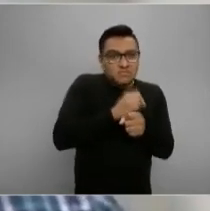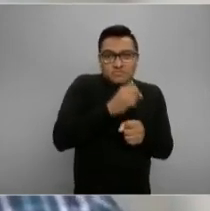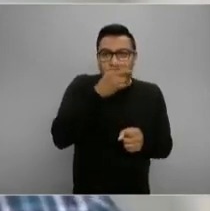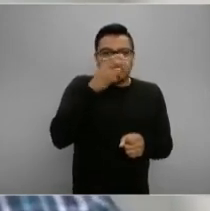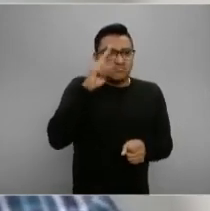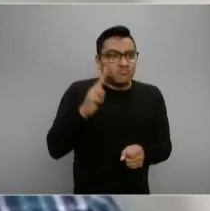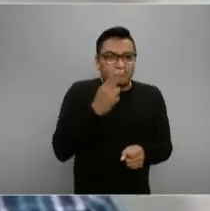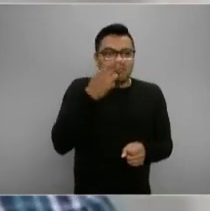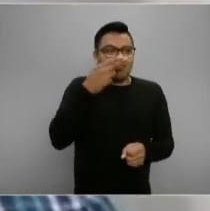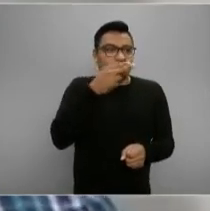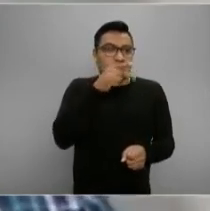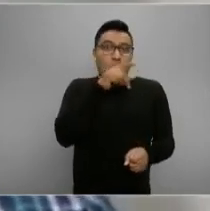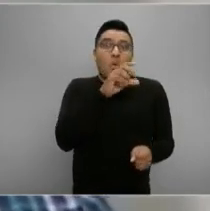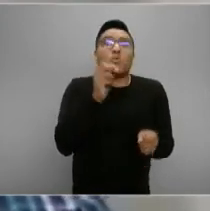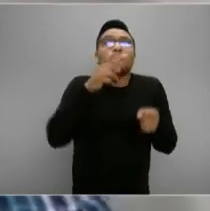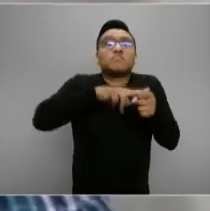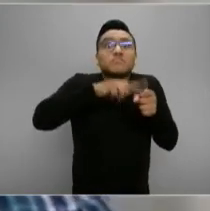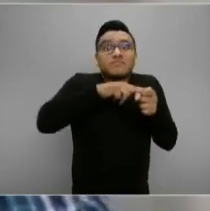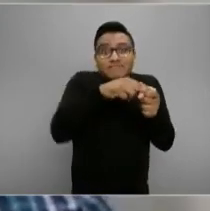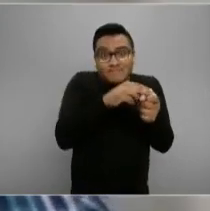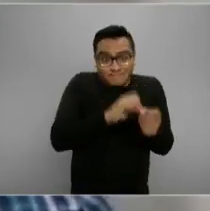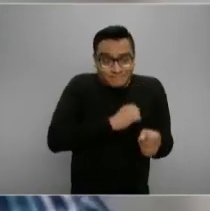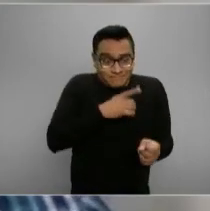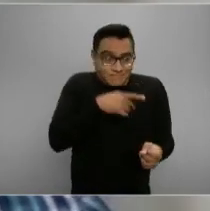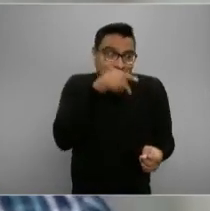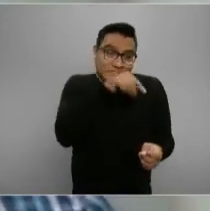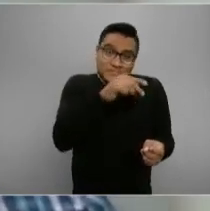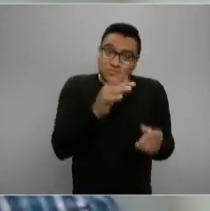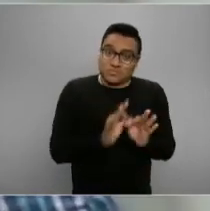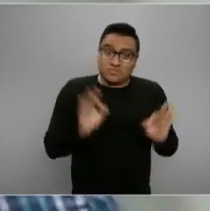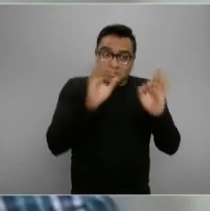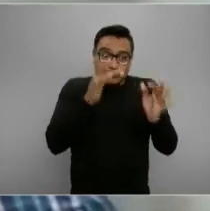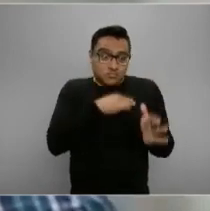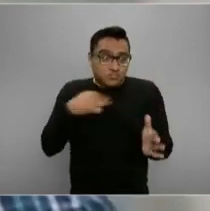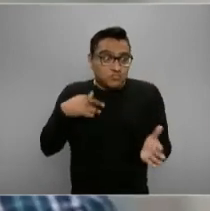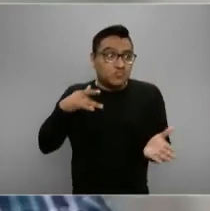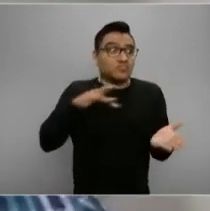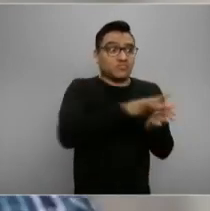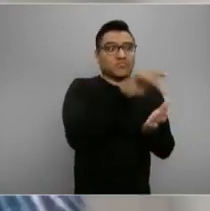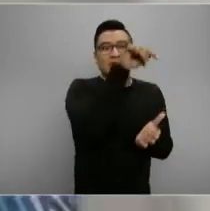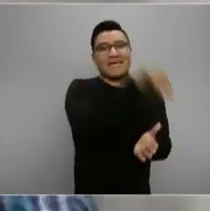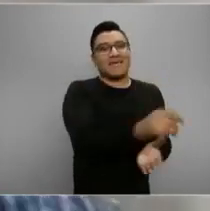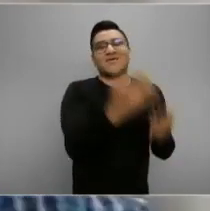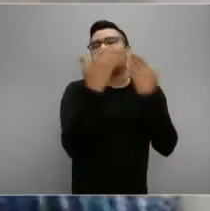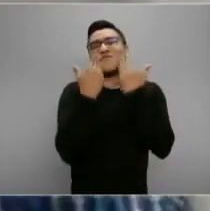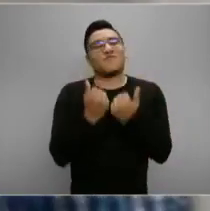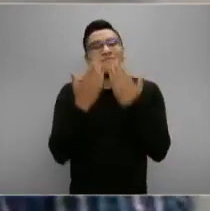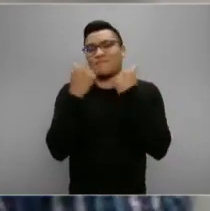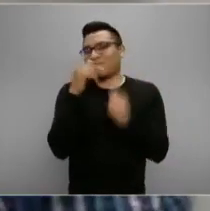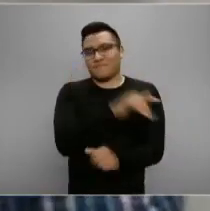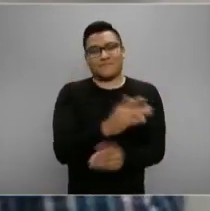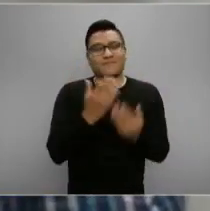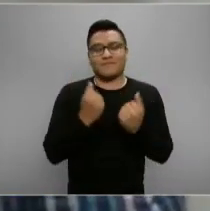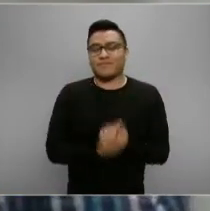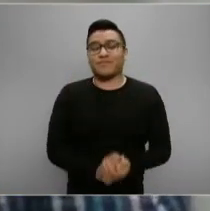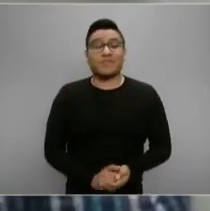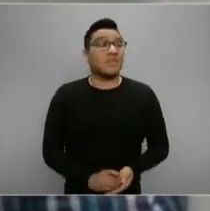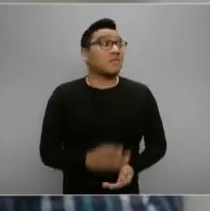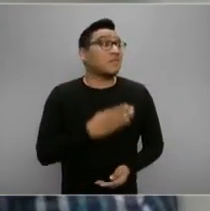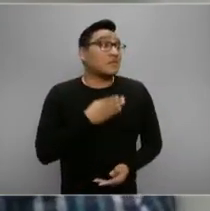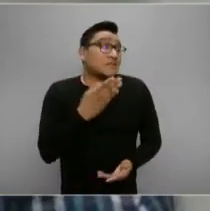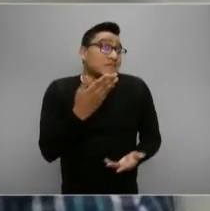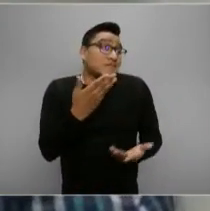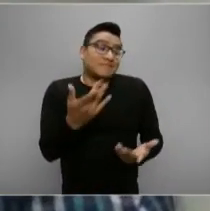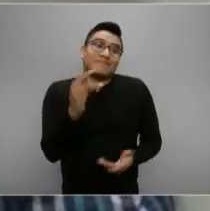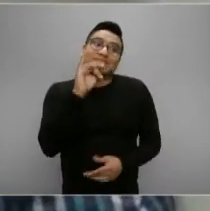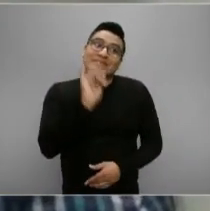universidades, esas clínicas de salud, ahora que es un tema muy importante, que no tienen y que no cuentan. Bueno, va a ser